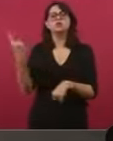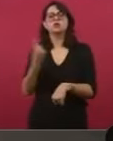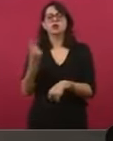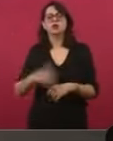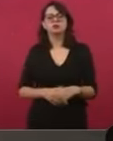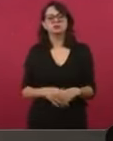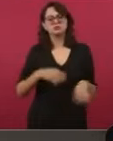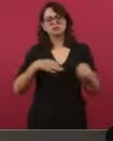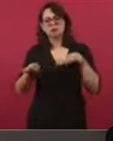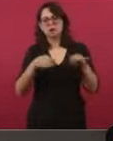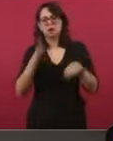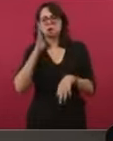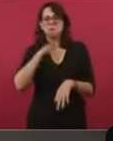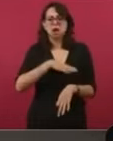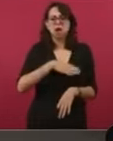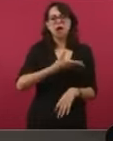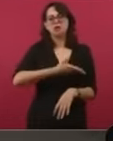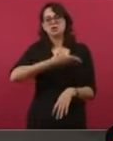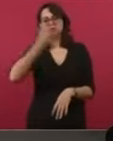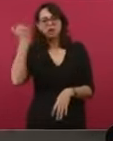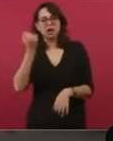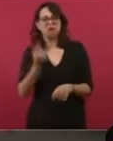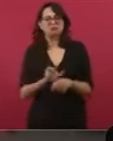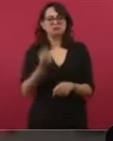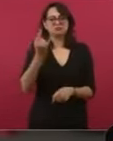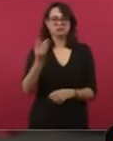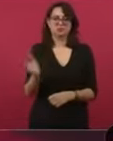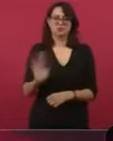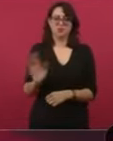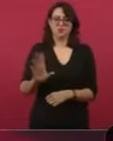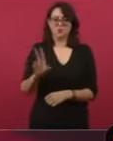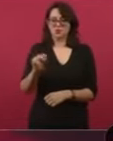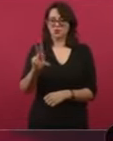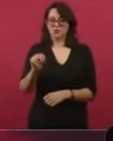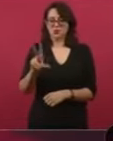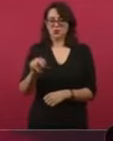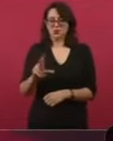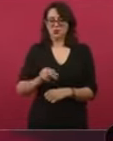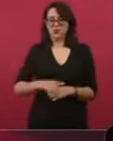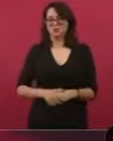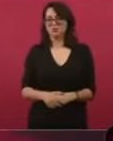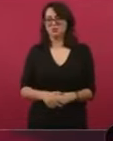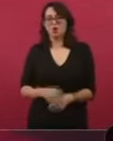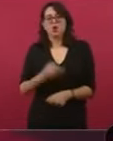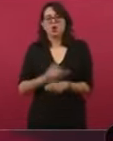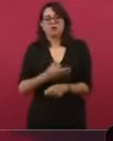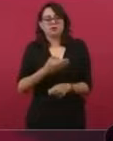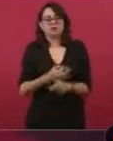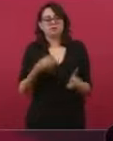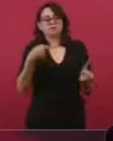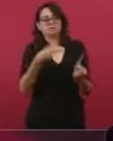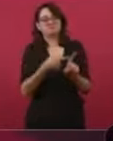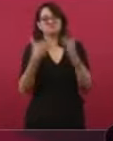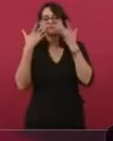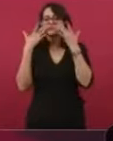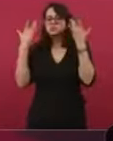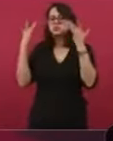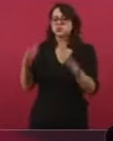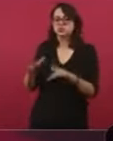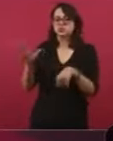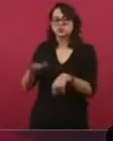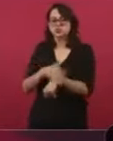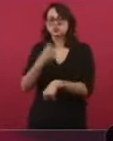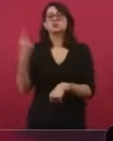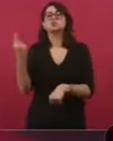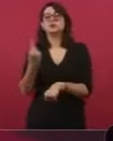desempeño, eso debe de quedar claro, se da esta renuncia en